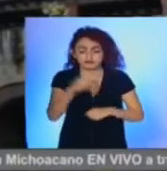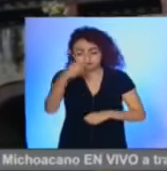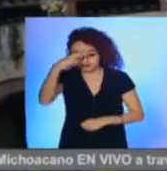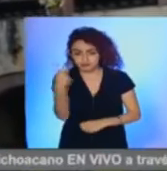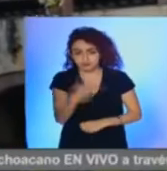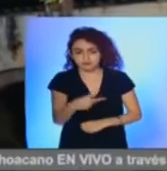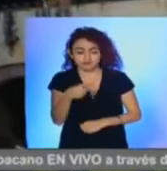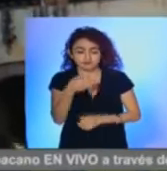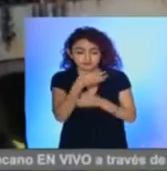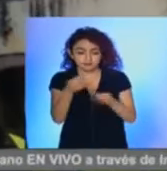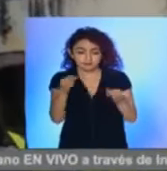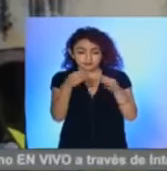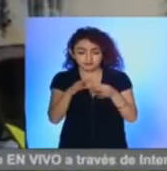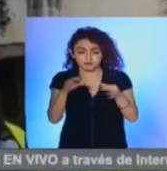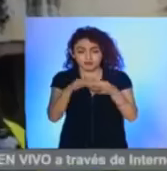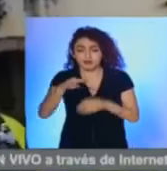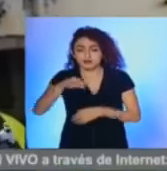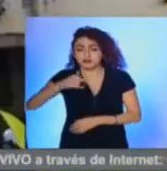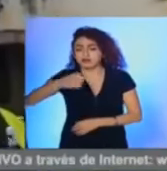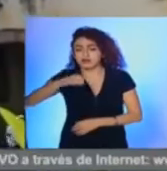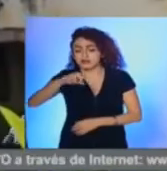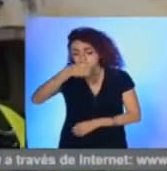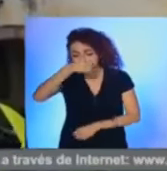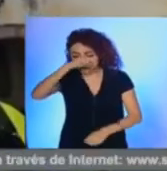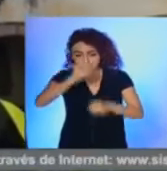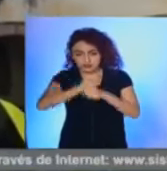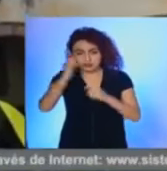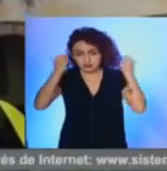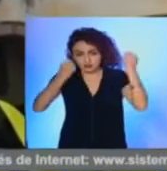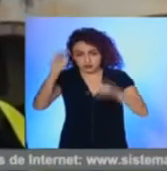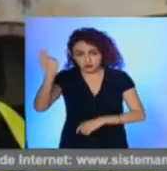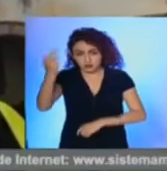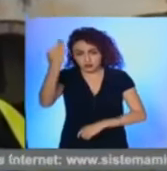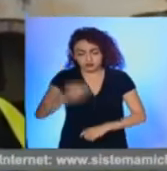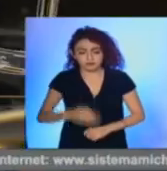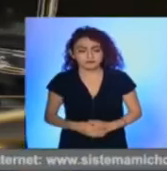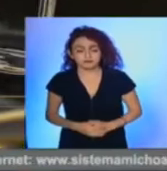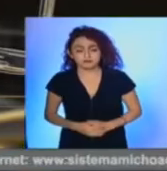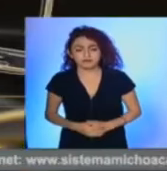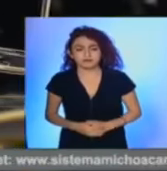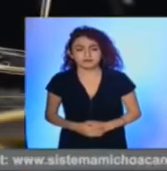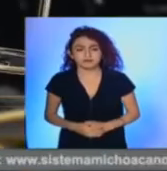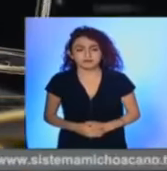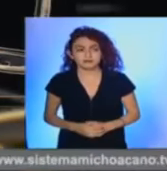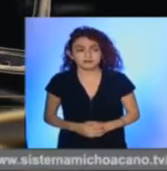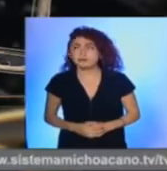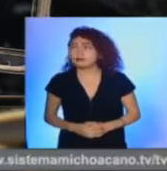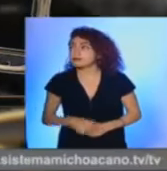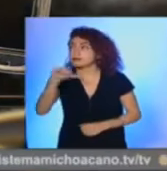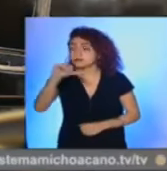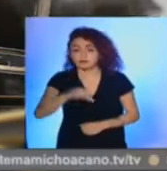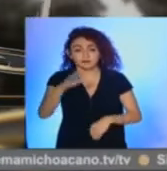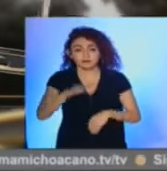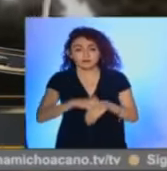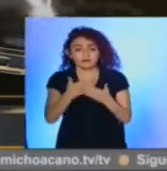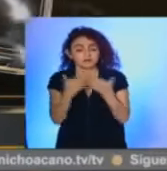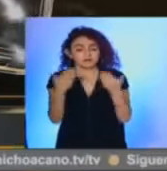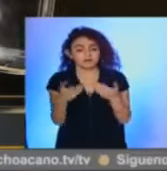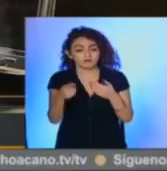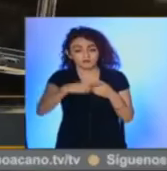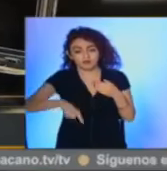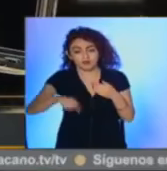en México sostuvo Miguel Torruco Márquez secretario de Turismo Federal y hoy más que nunca en su historia